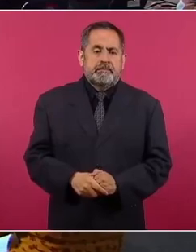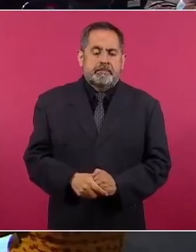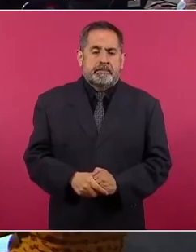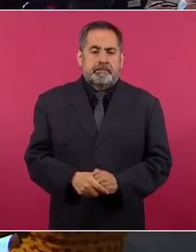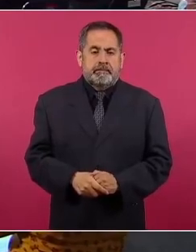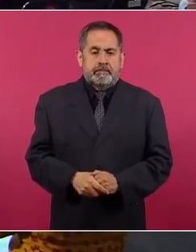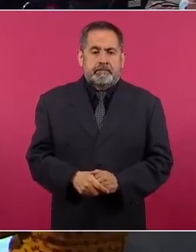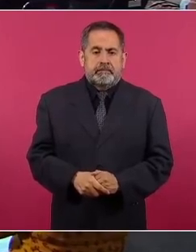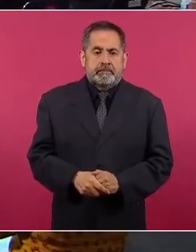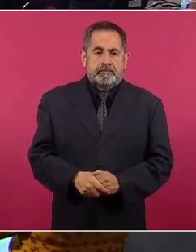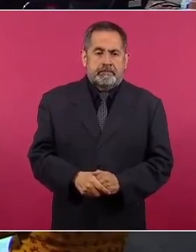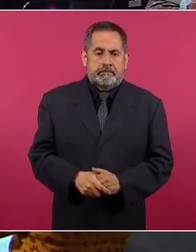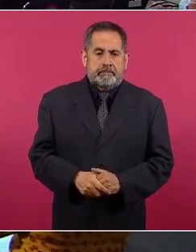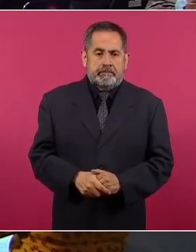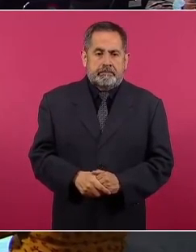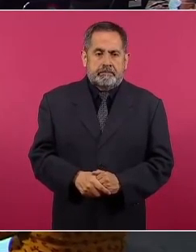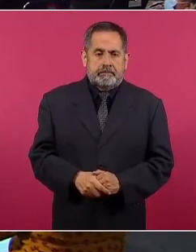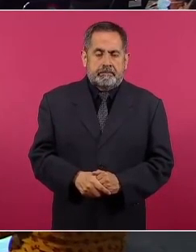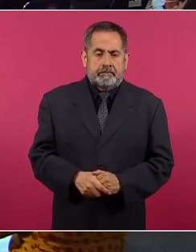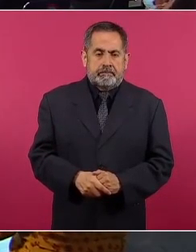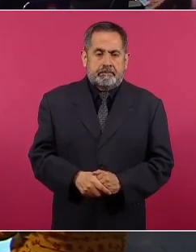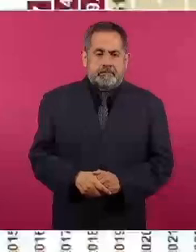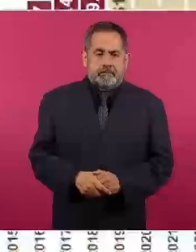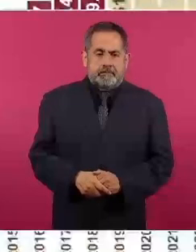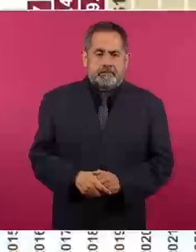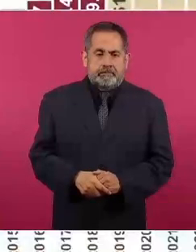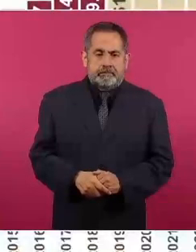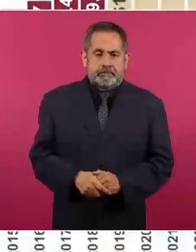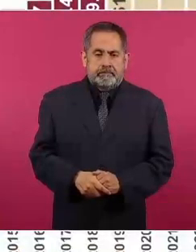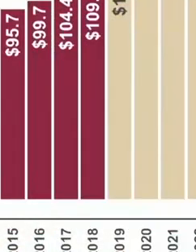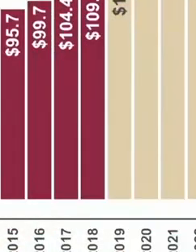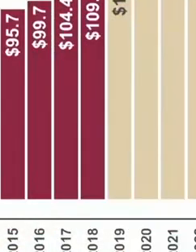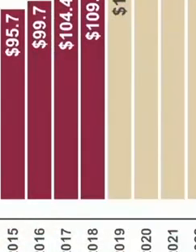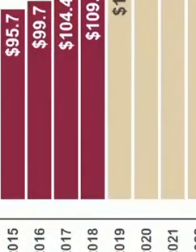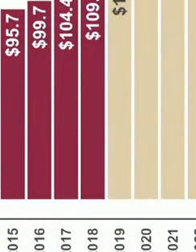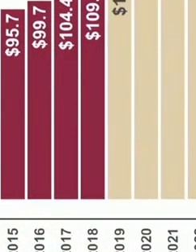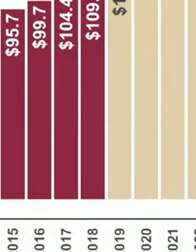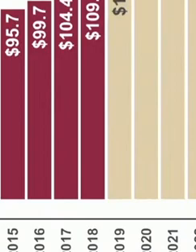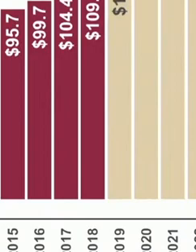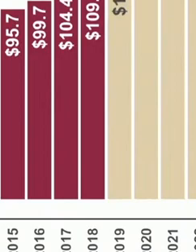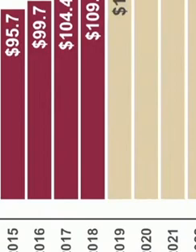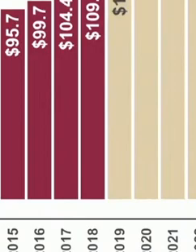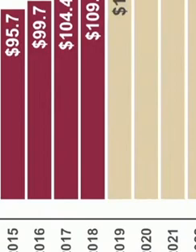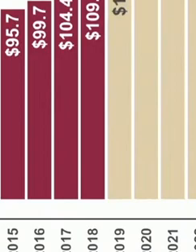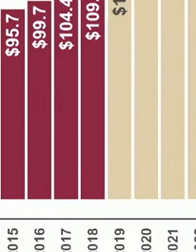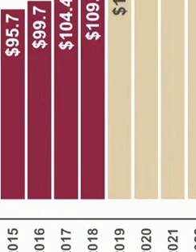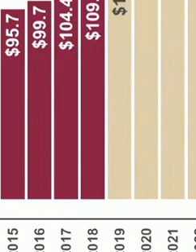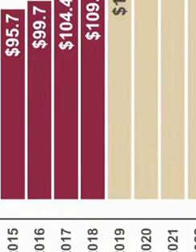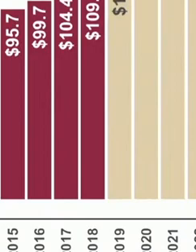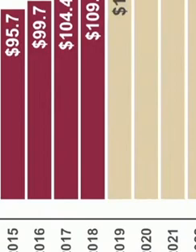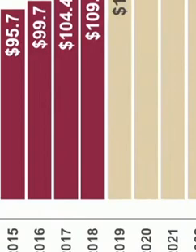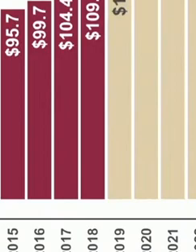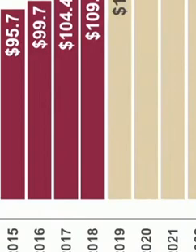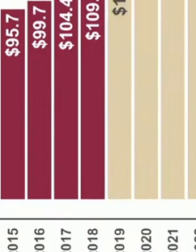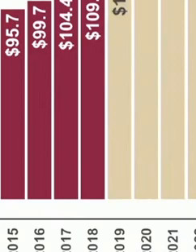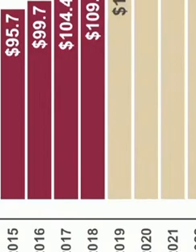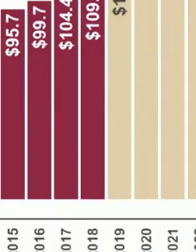esta es una denuncia